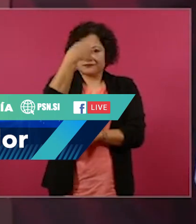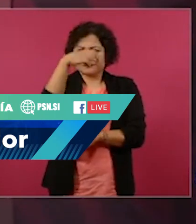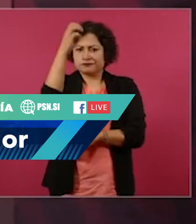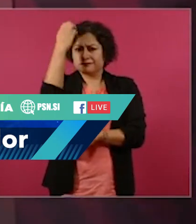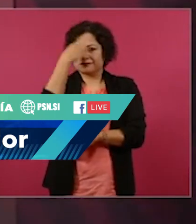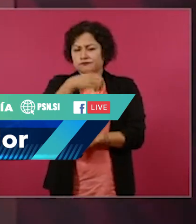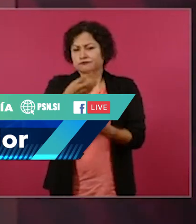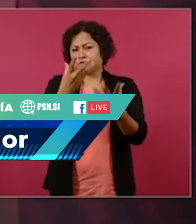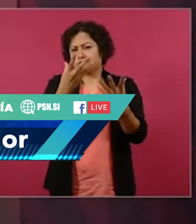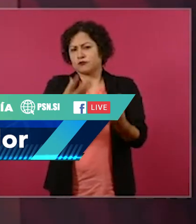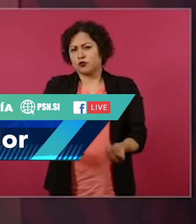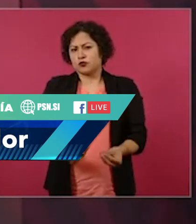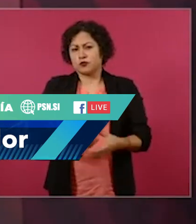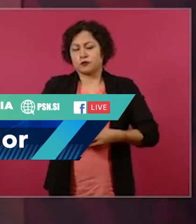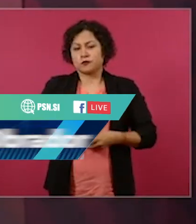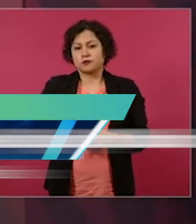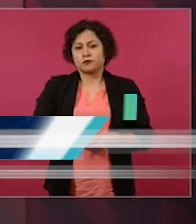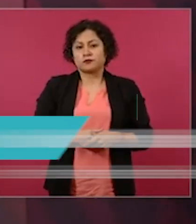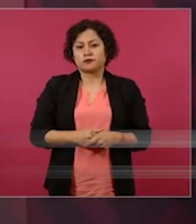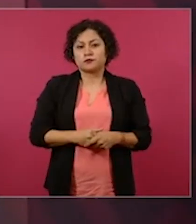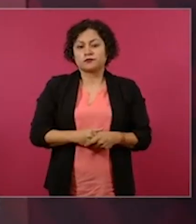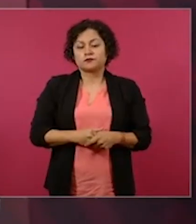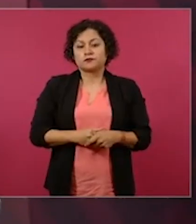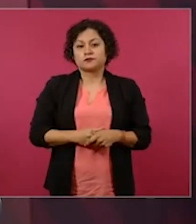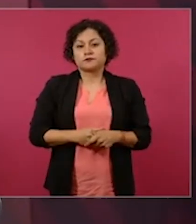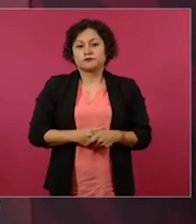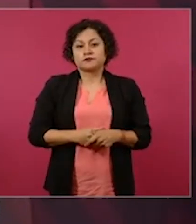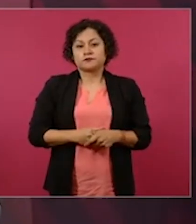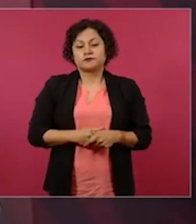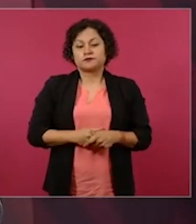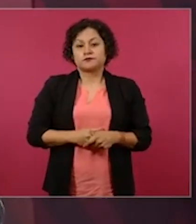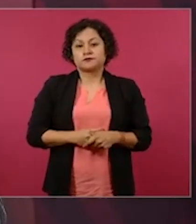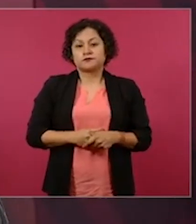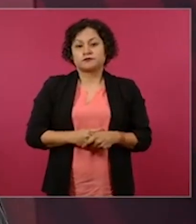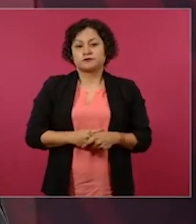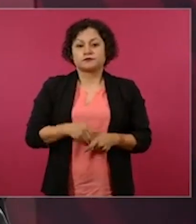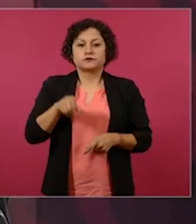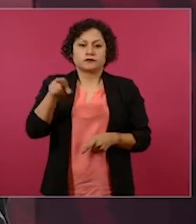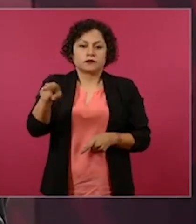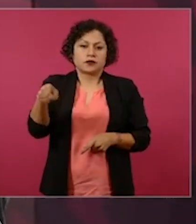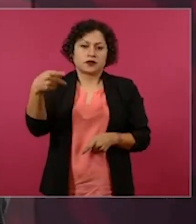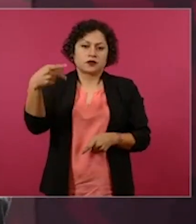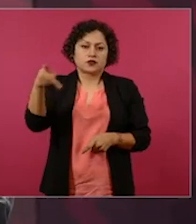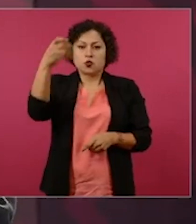ya gobernado.